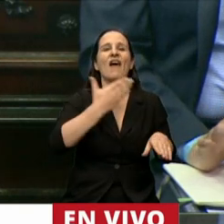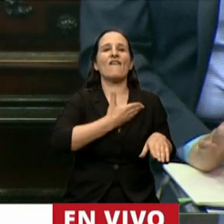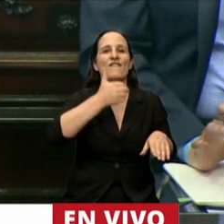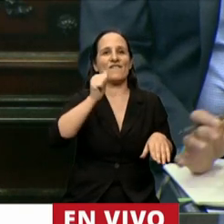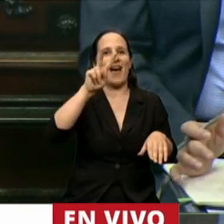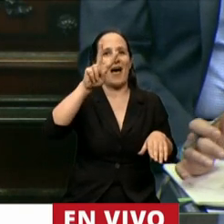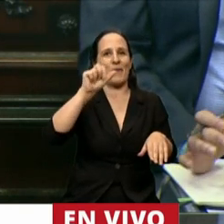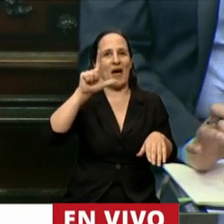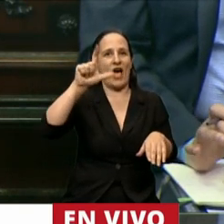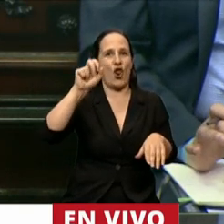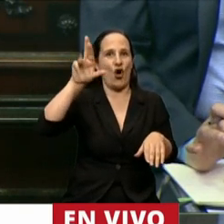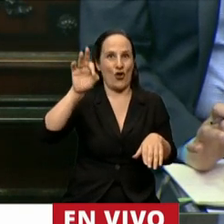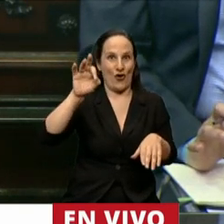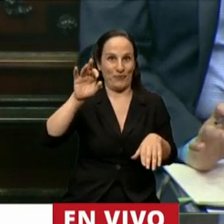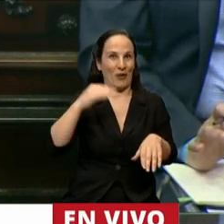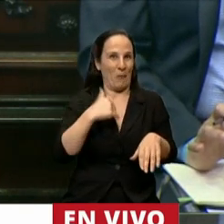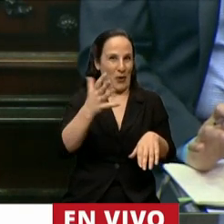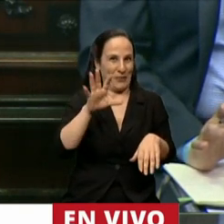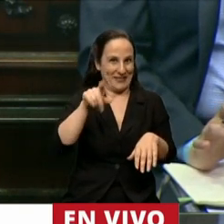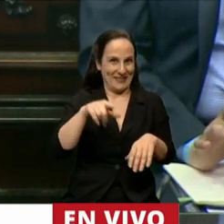Favaloro en la provincia de Buenos Aires.